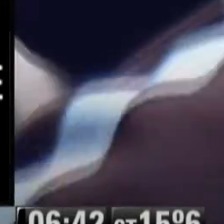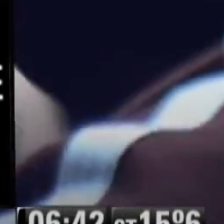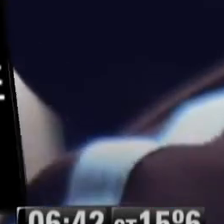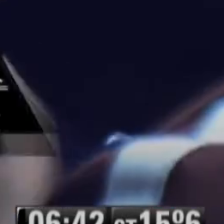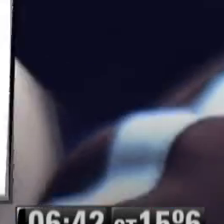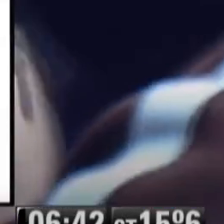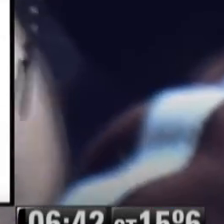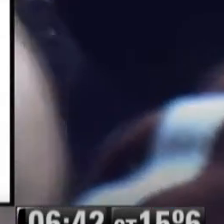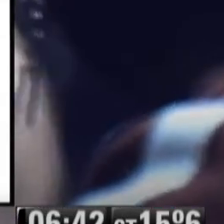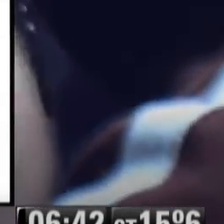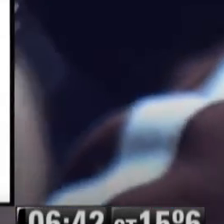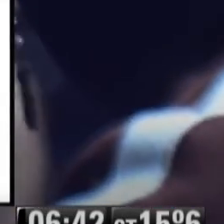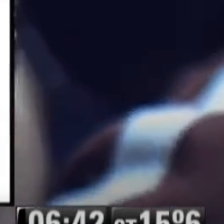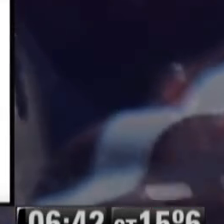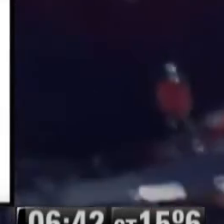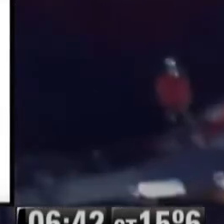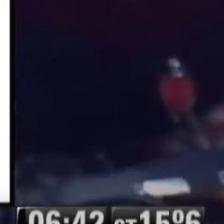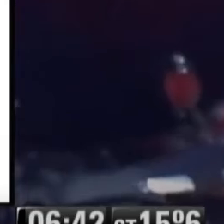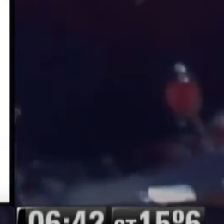luego nacer.